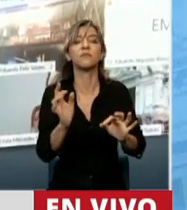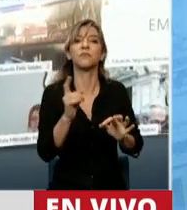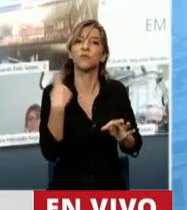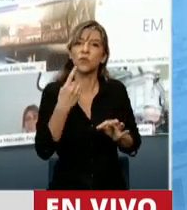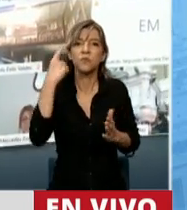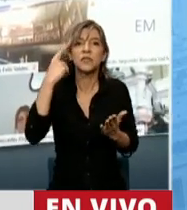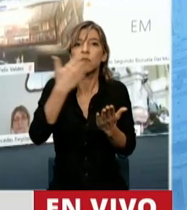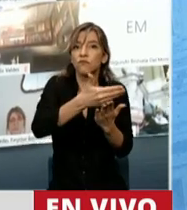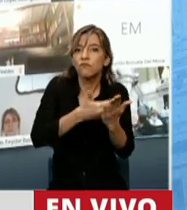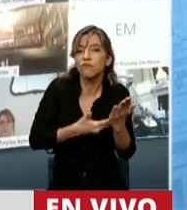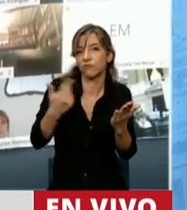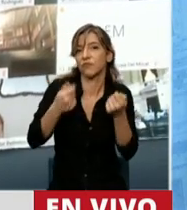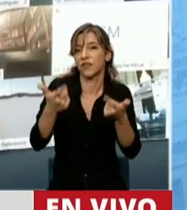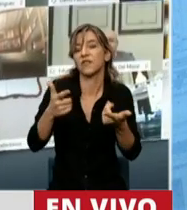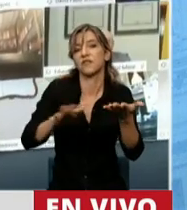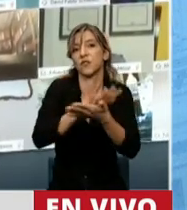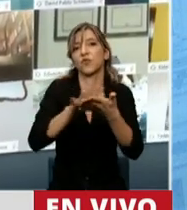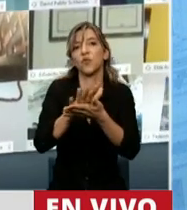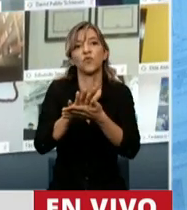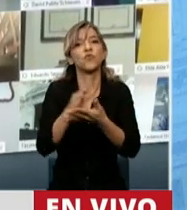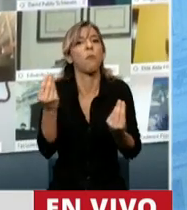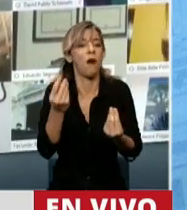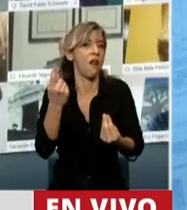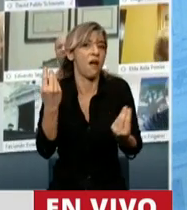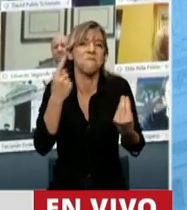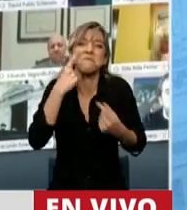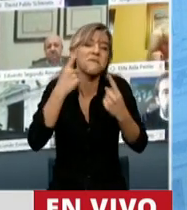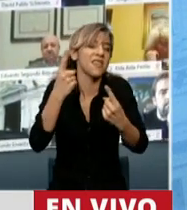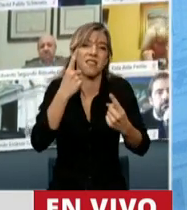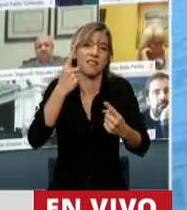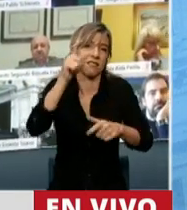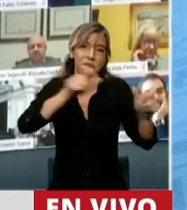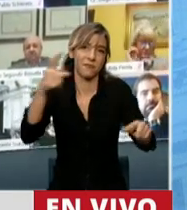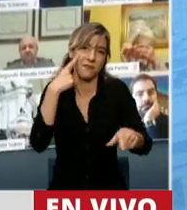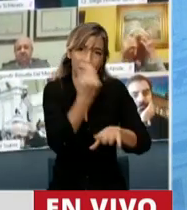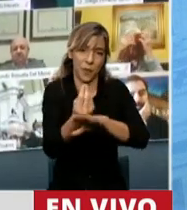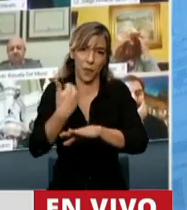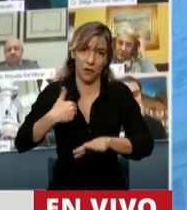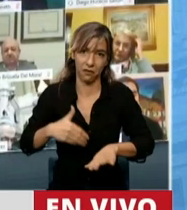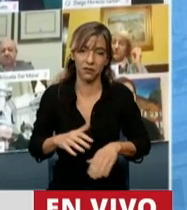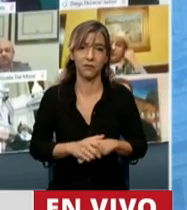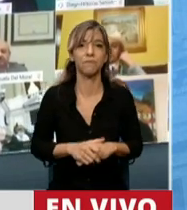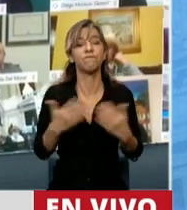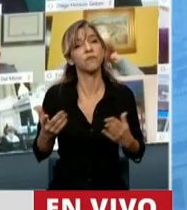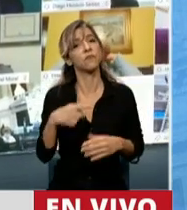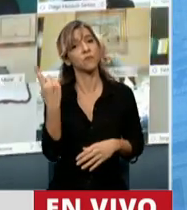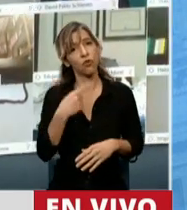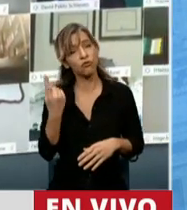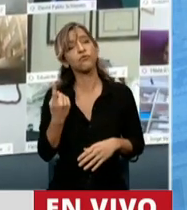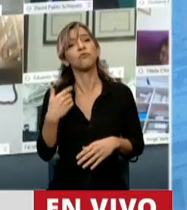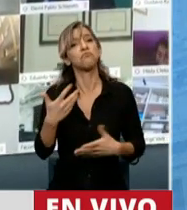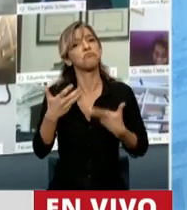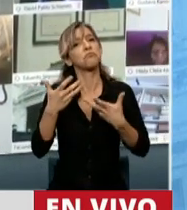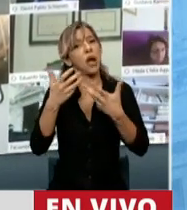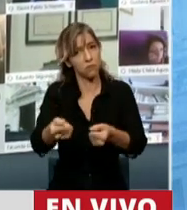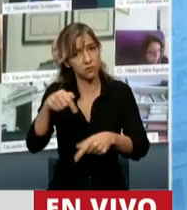necesitan miles y miles de argentinos y argentinas. Por eso, acompañamos esta medida excepcional donde se suspenden ejecuciones,